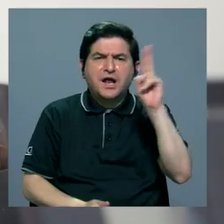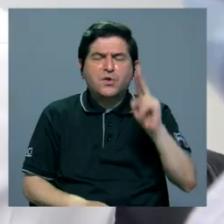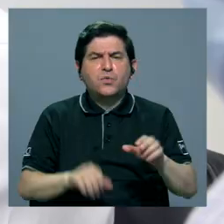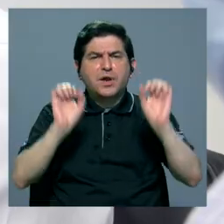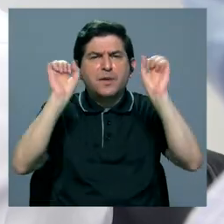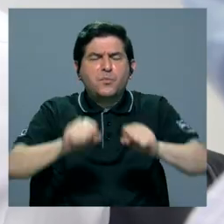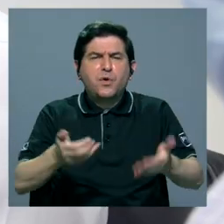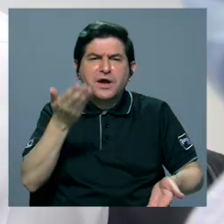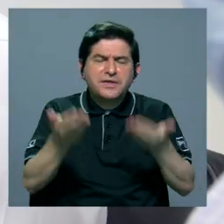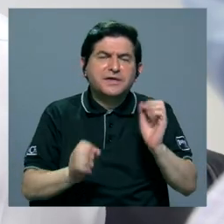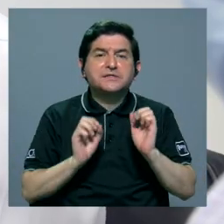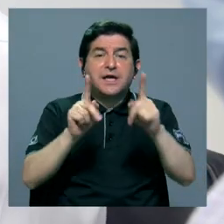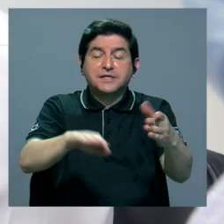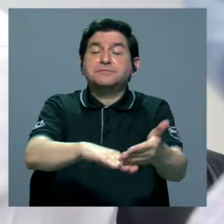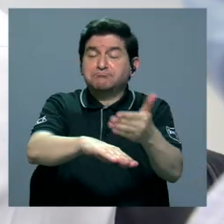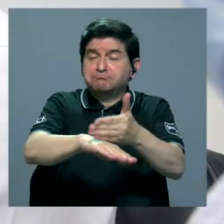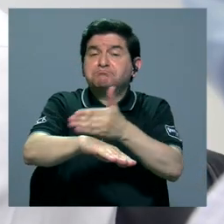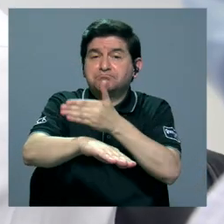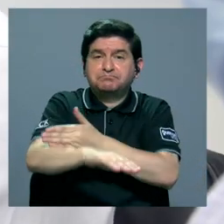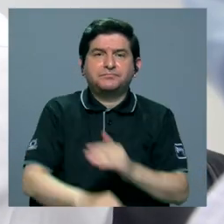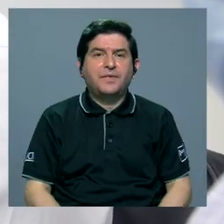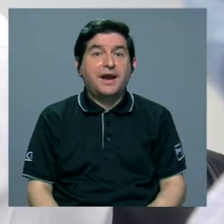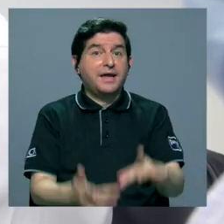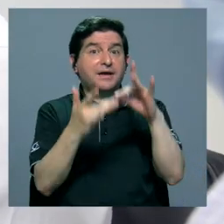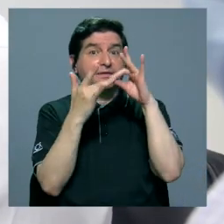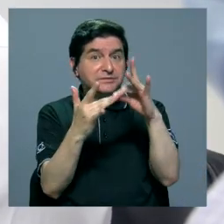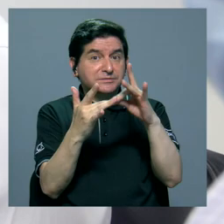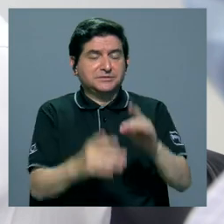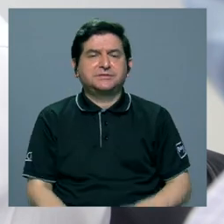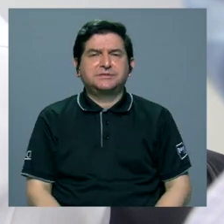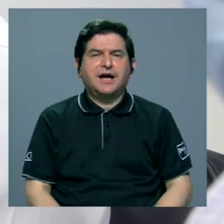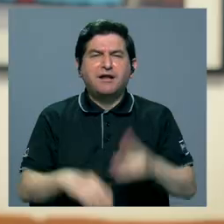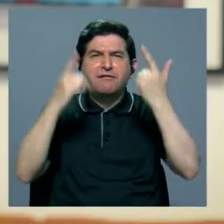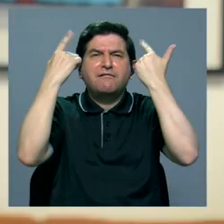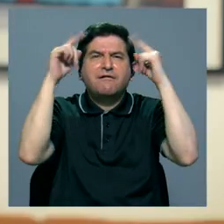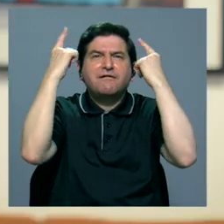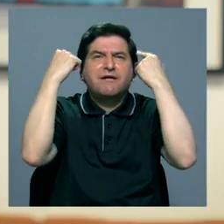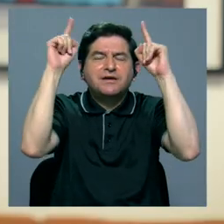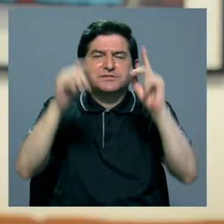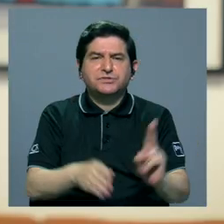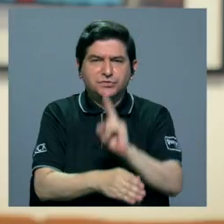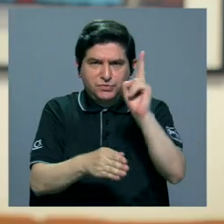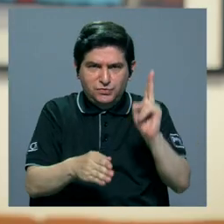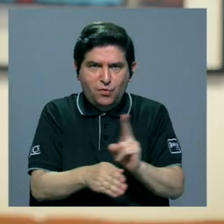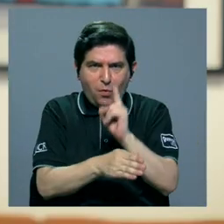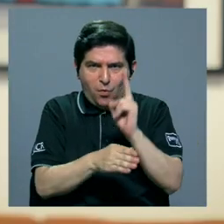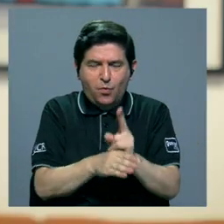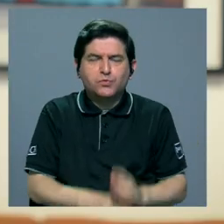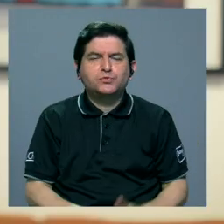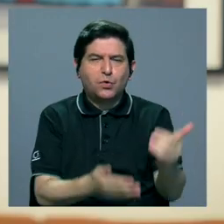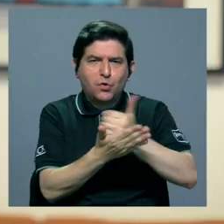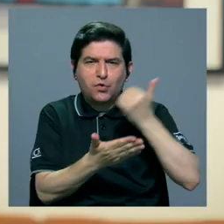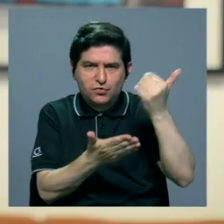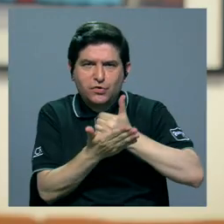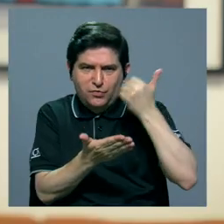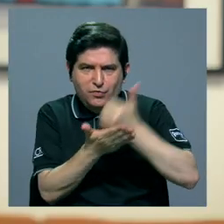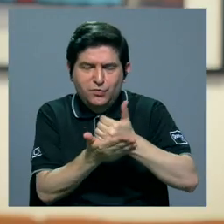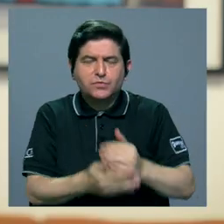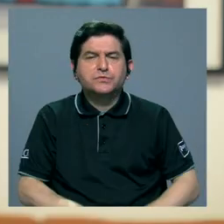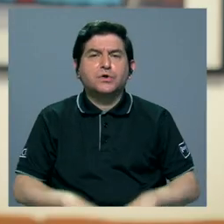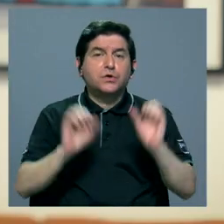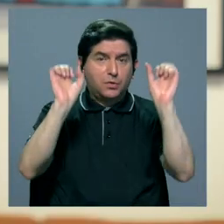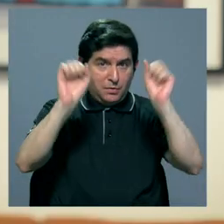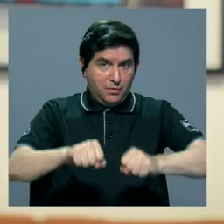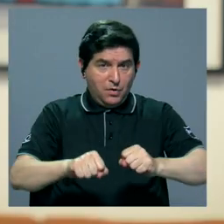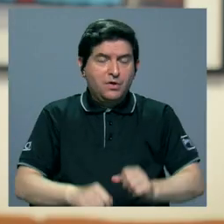algunas unidades académicas todavía tienen oportunidad de mejora y en particular hacer más eficiente también el uso de los recursos